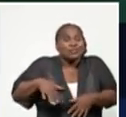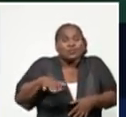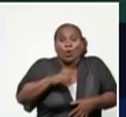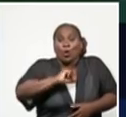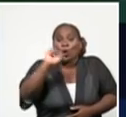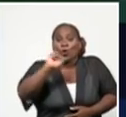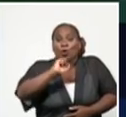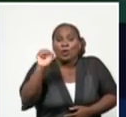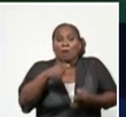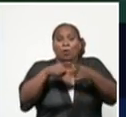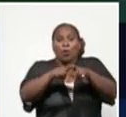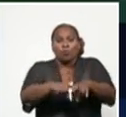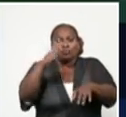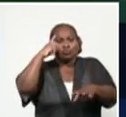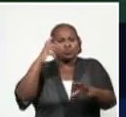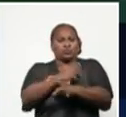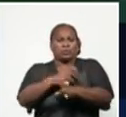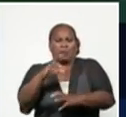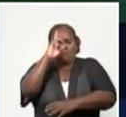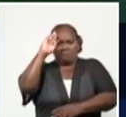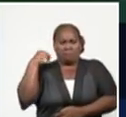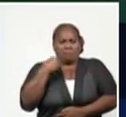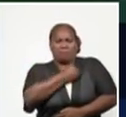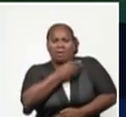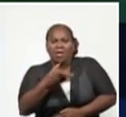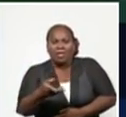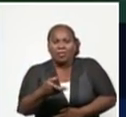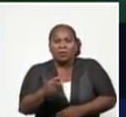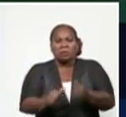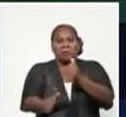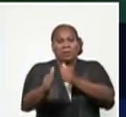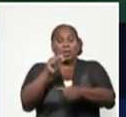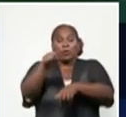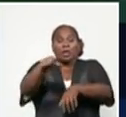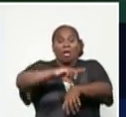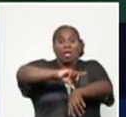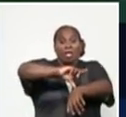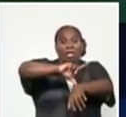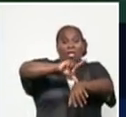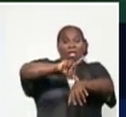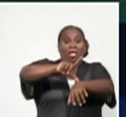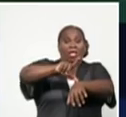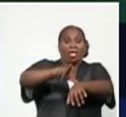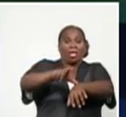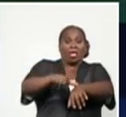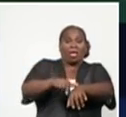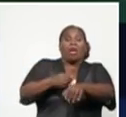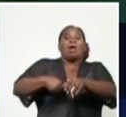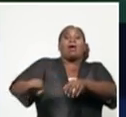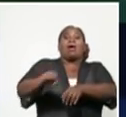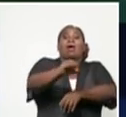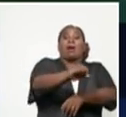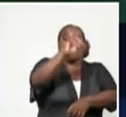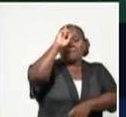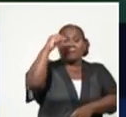junto a la ciencia, con nuestros médicos, en la medida que se demora usted en acudir a los servicios de salud, pone en riesgo su